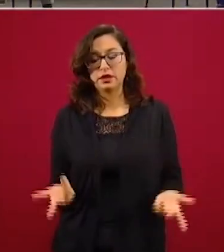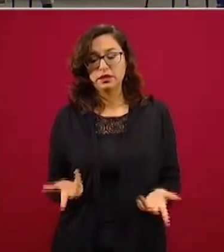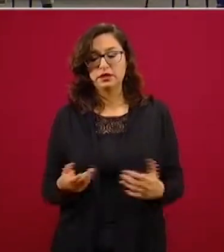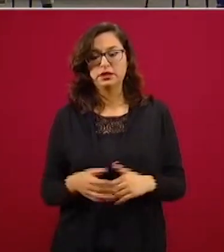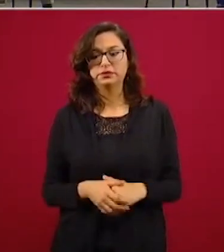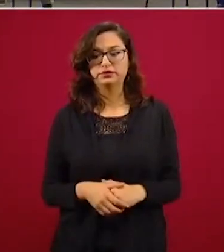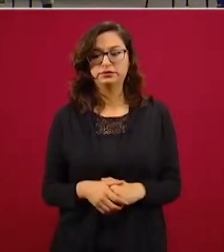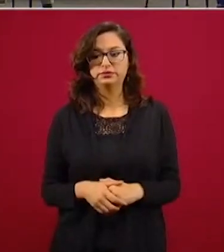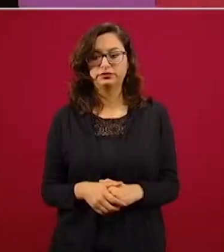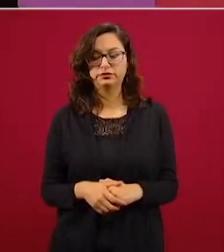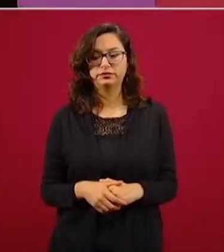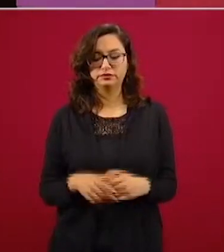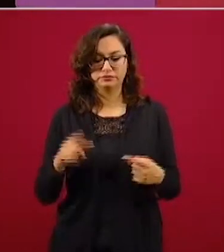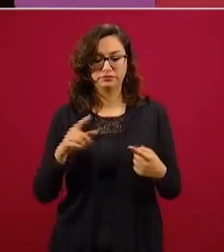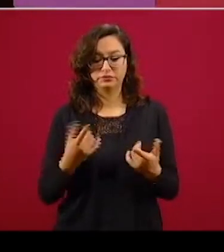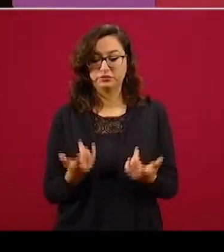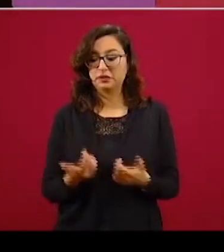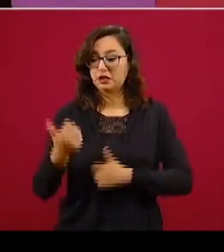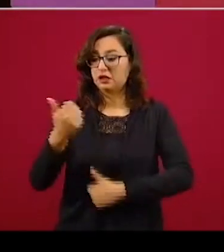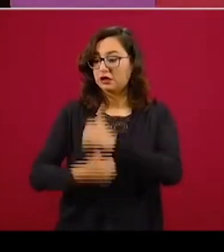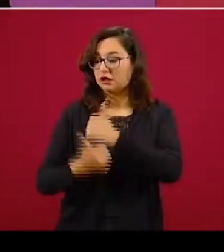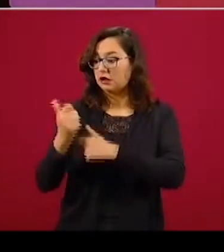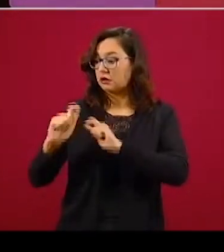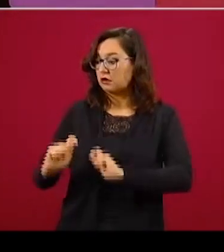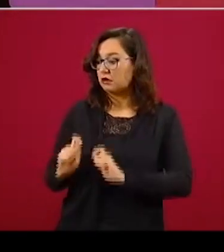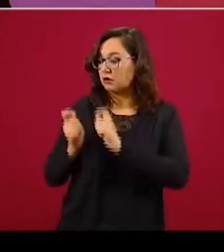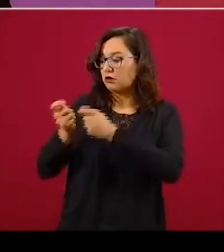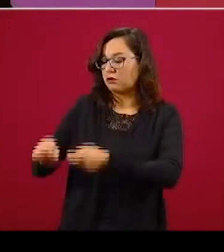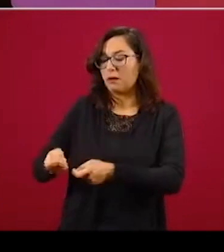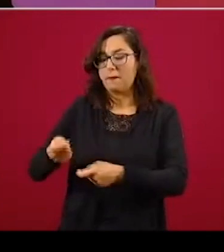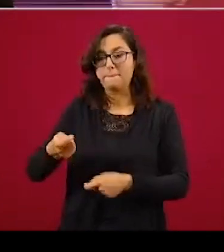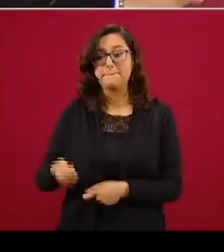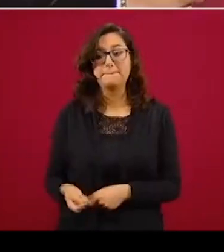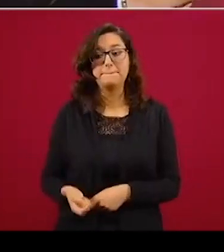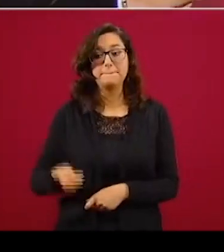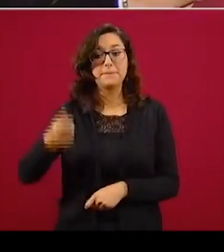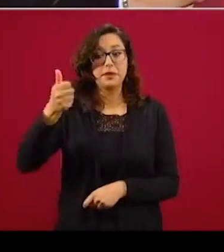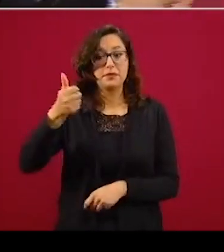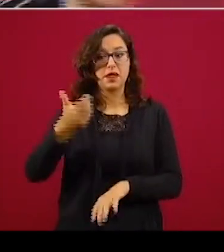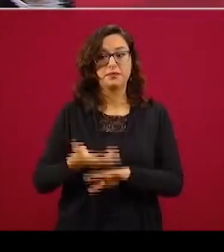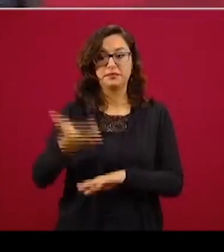Primera vez en la historia una licitación por encargo, es decir, la Organización